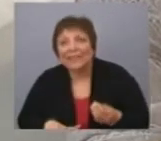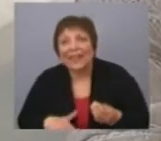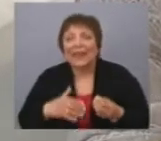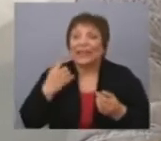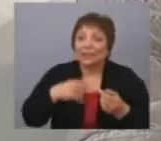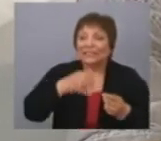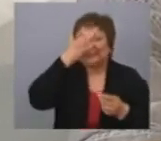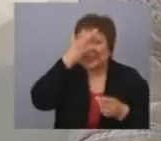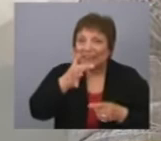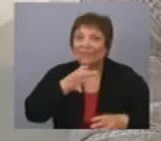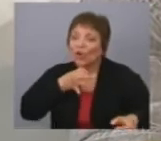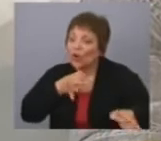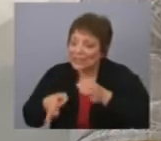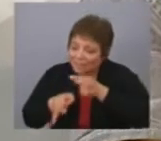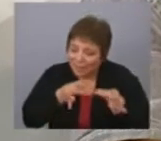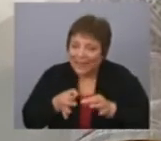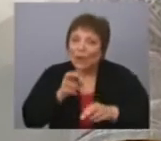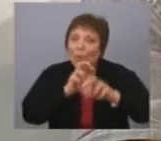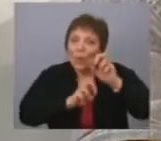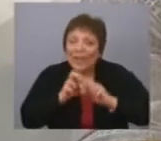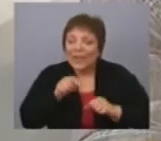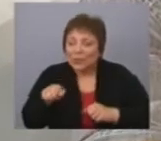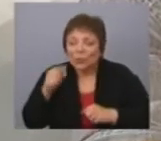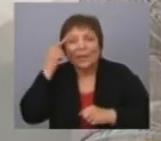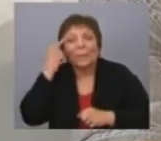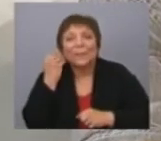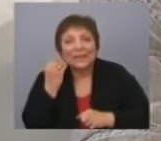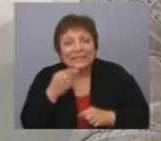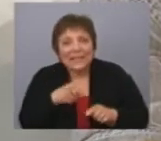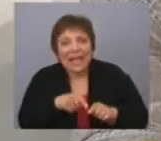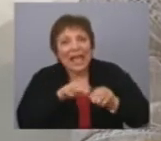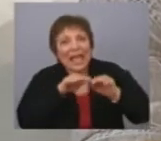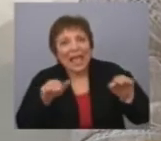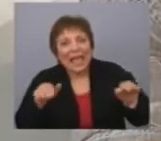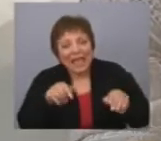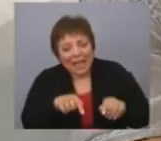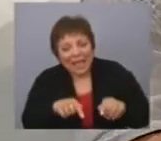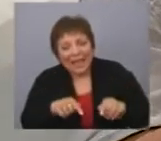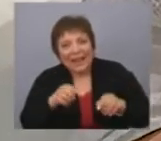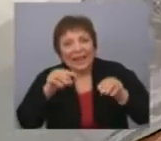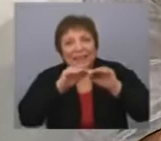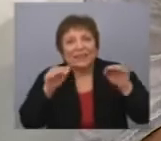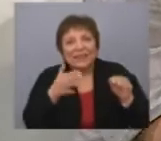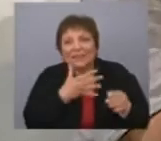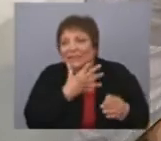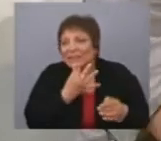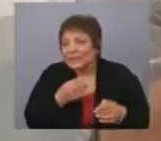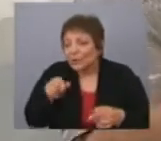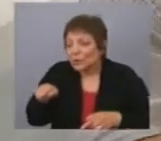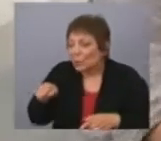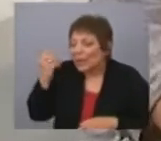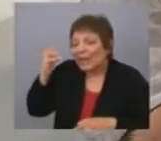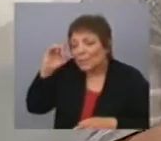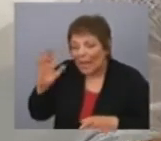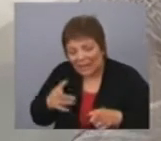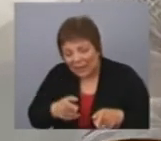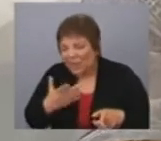científica y es la búsqueda de qué cree que es la gente con ese nivel, digamos, de simpleza, qué piensa, qué imagina,